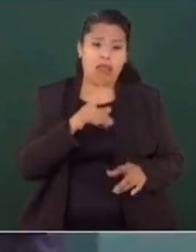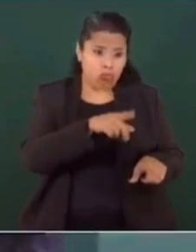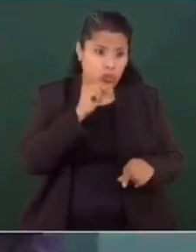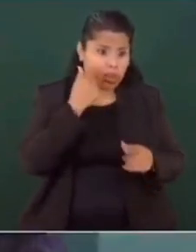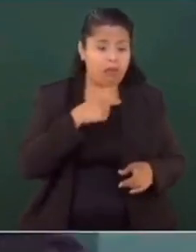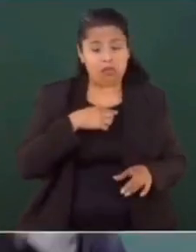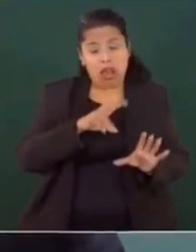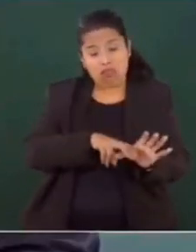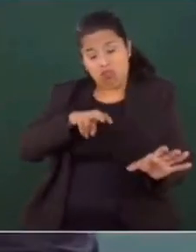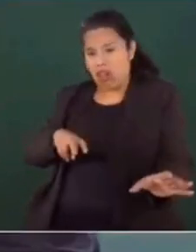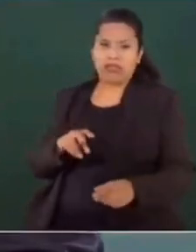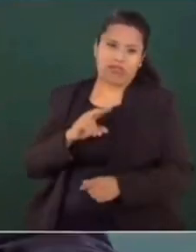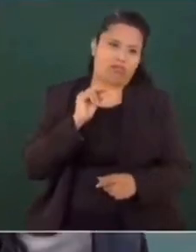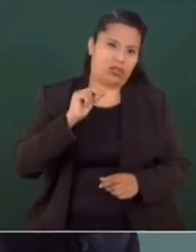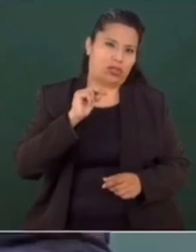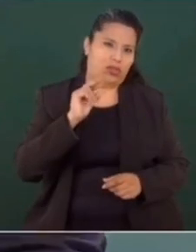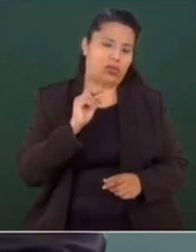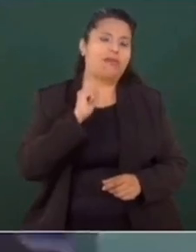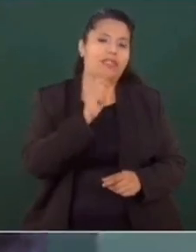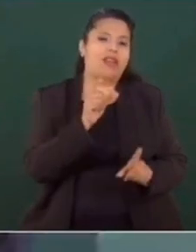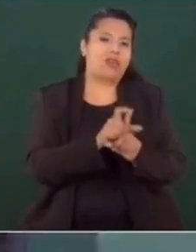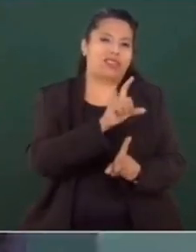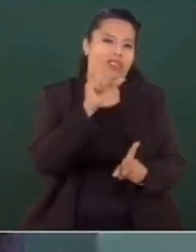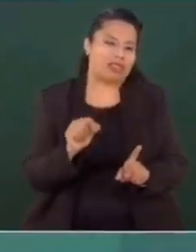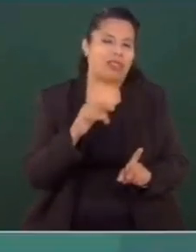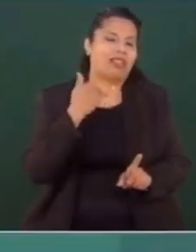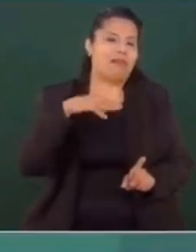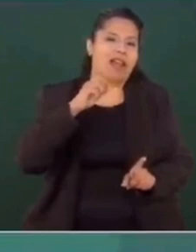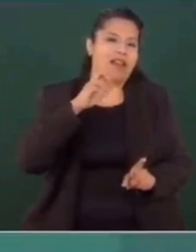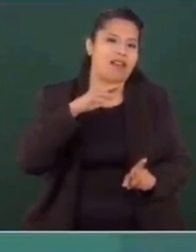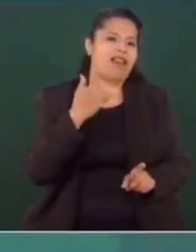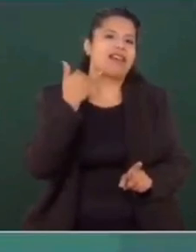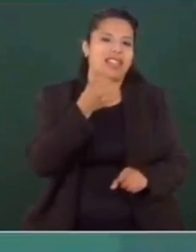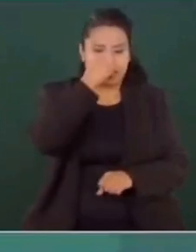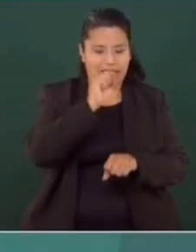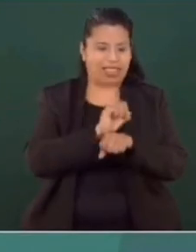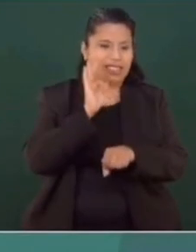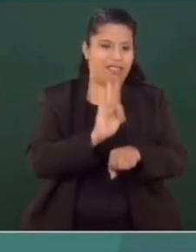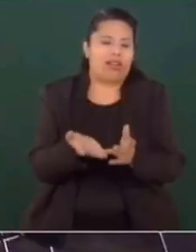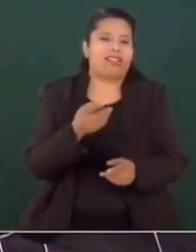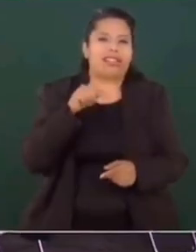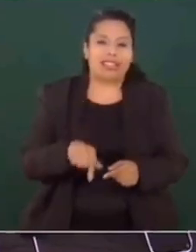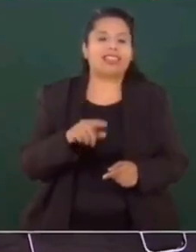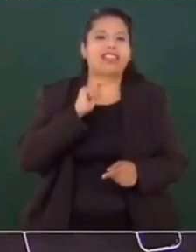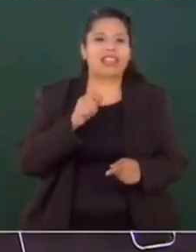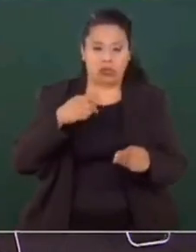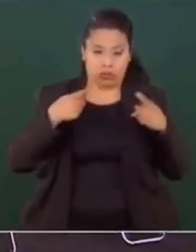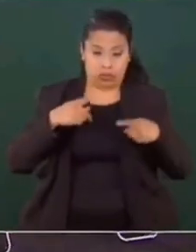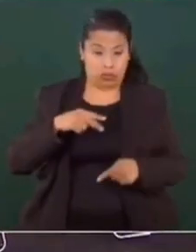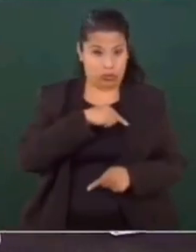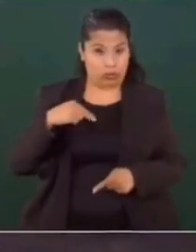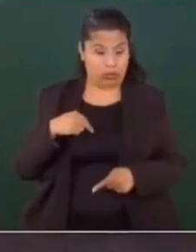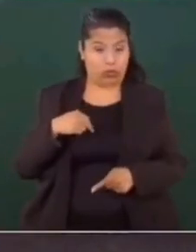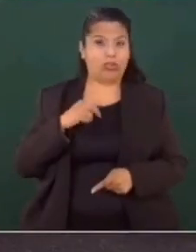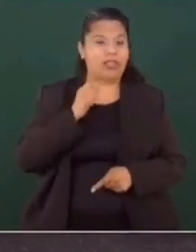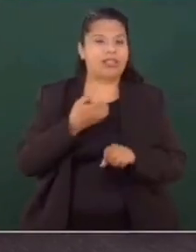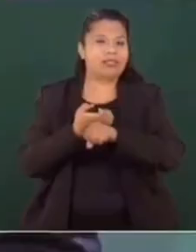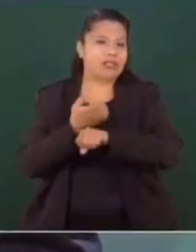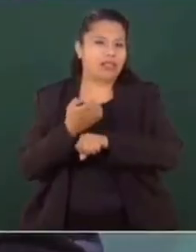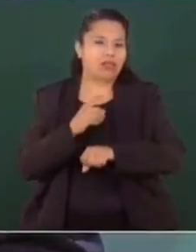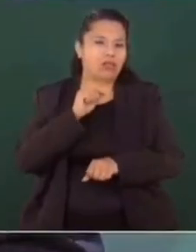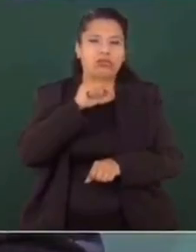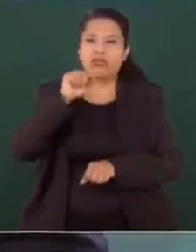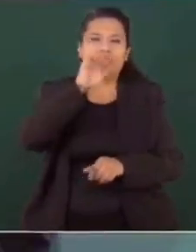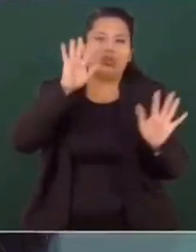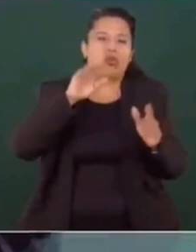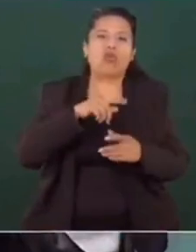a la Guardia Nacional, ni a Marina, ni a la Secretaría de la Defensa. A cualquier persona de cualquier Estado que se le